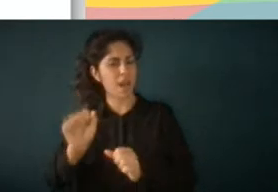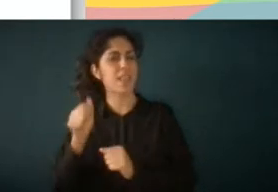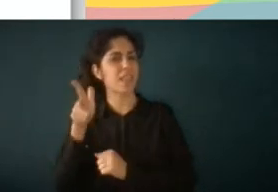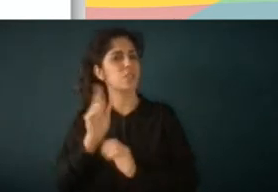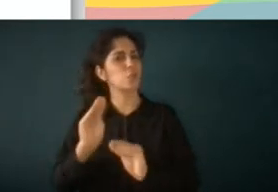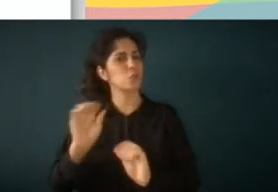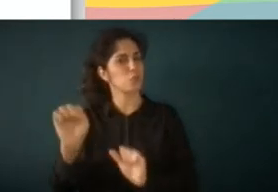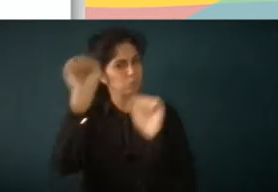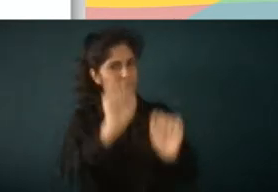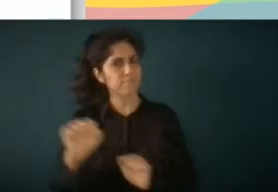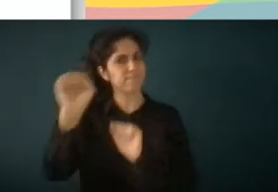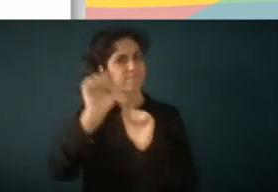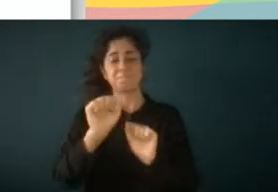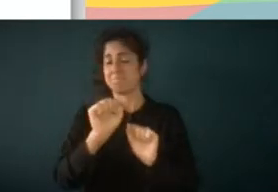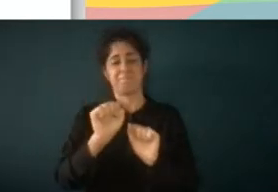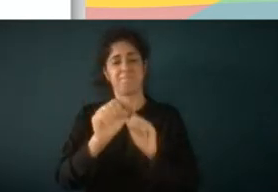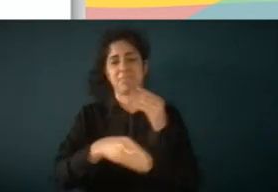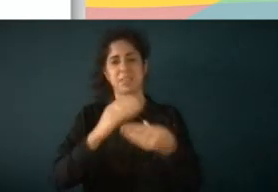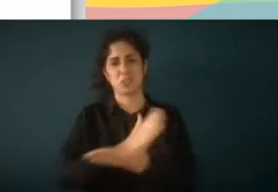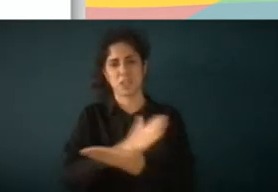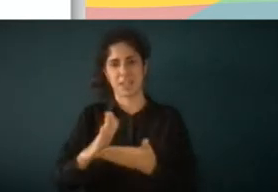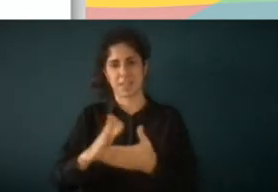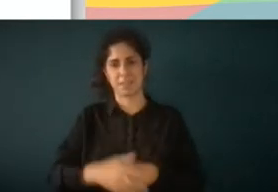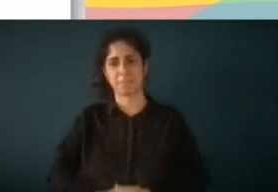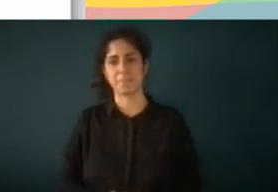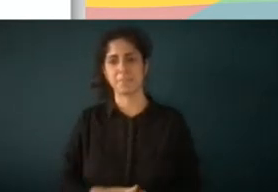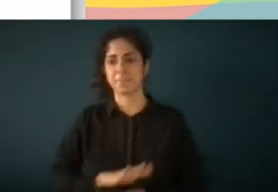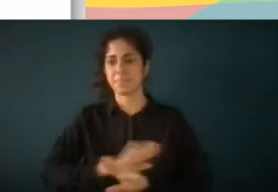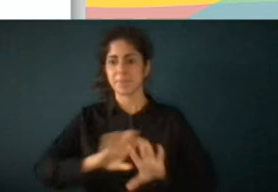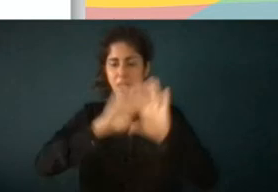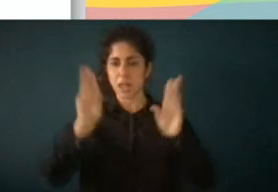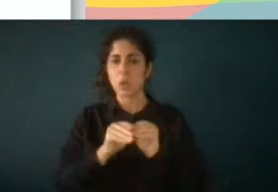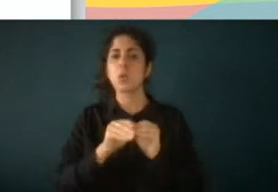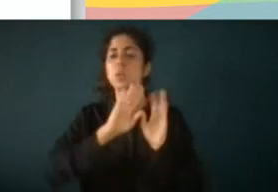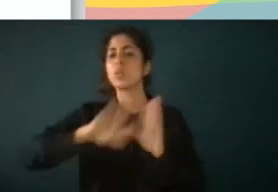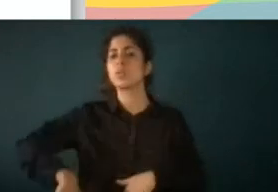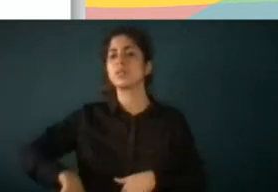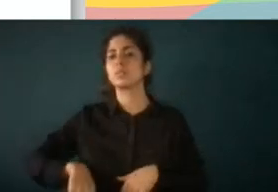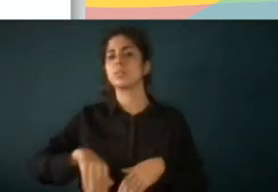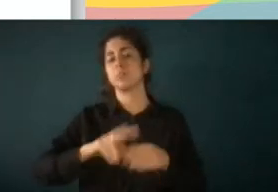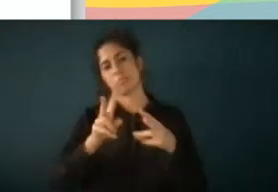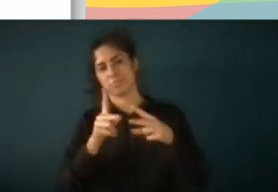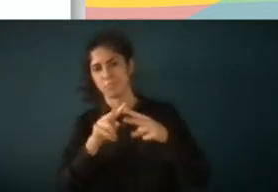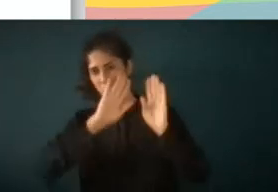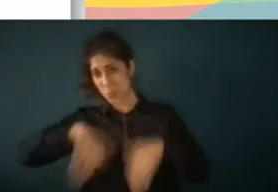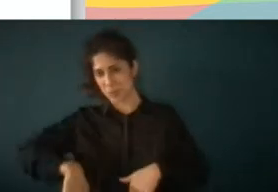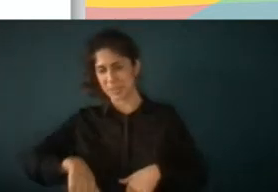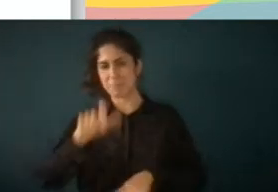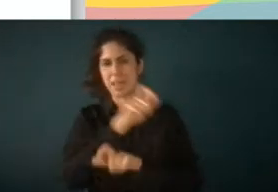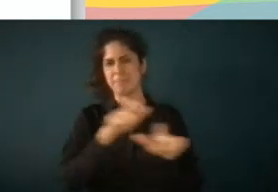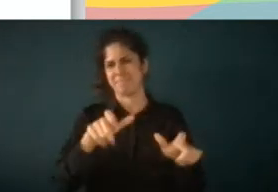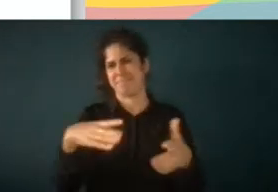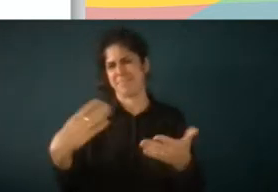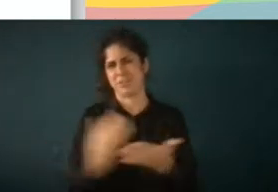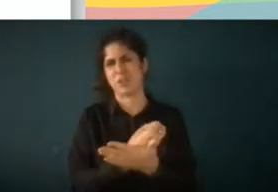y por último la última conclusión que bueno las dos últimas es que todo el mundo se está lucrando exageradamente a costa del drama